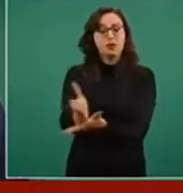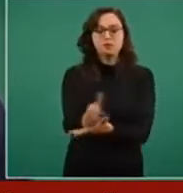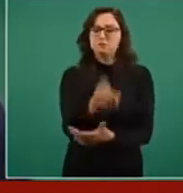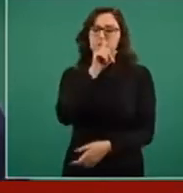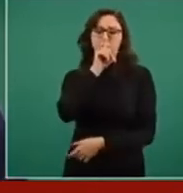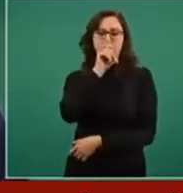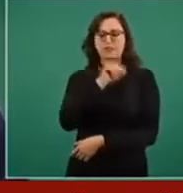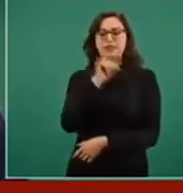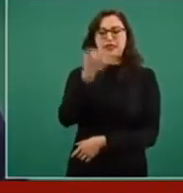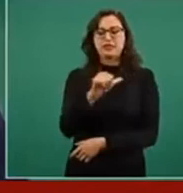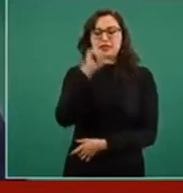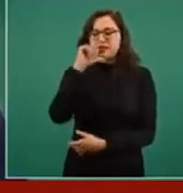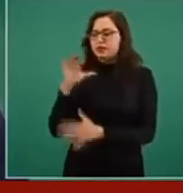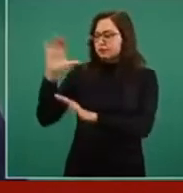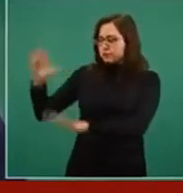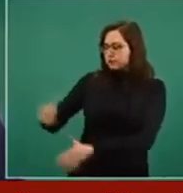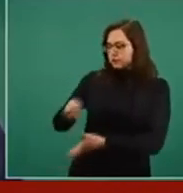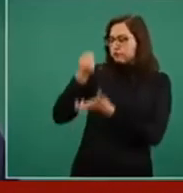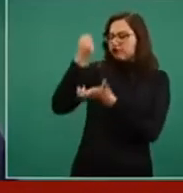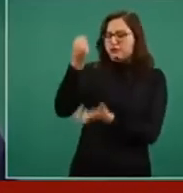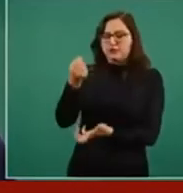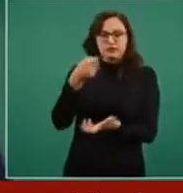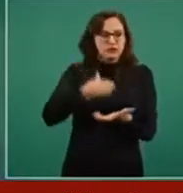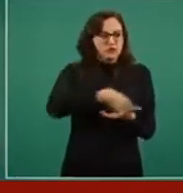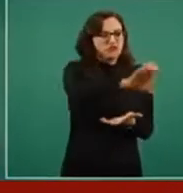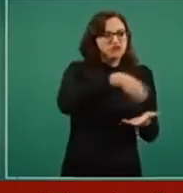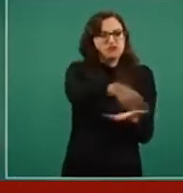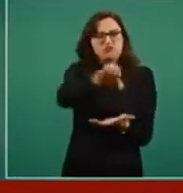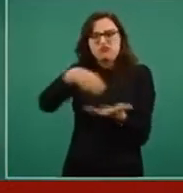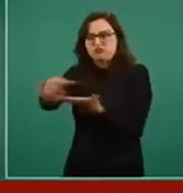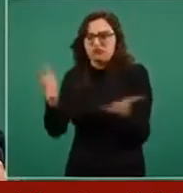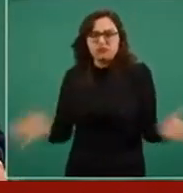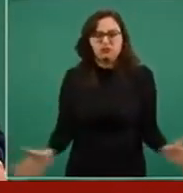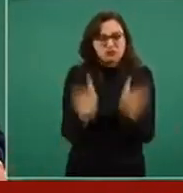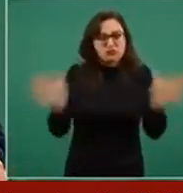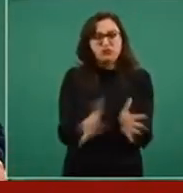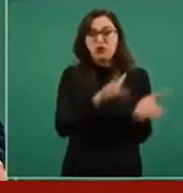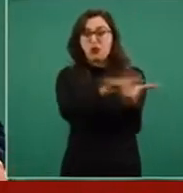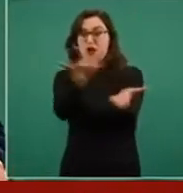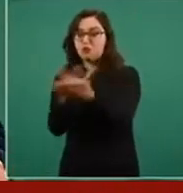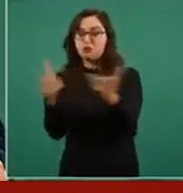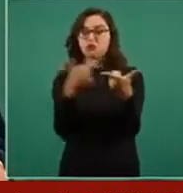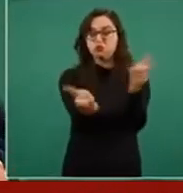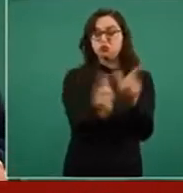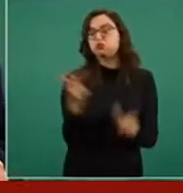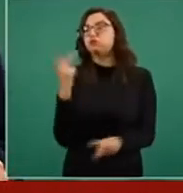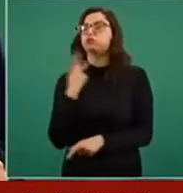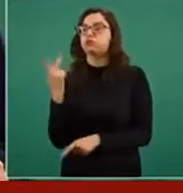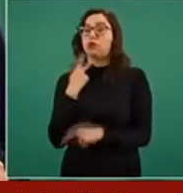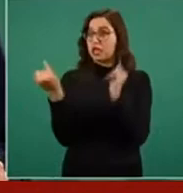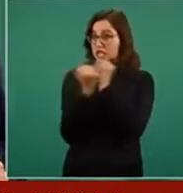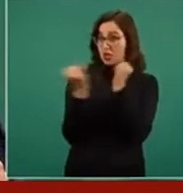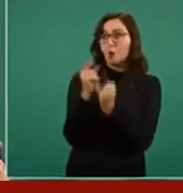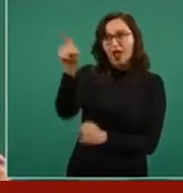el presupuesto del gobierno como lo hacían ellos y, como él lo sabe,